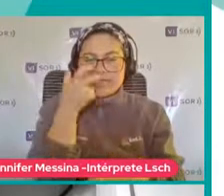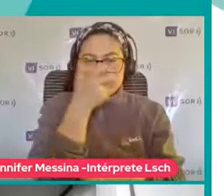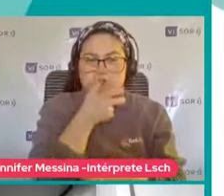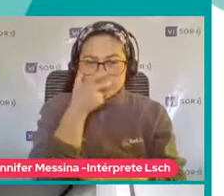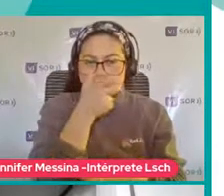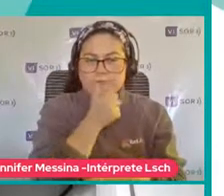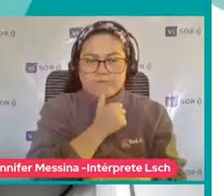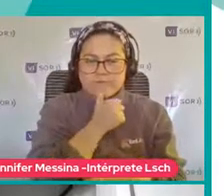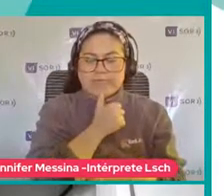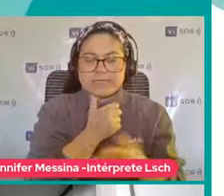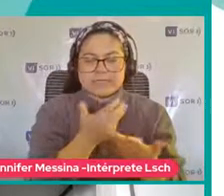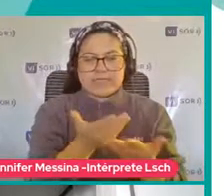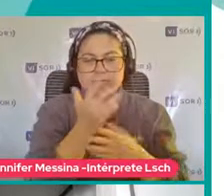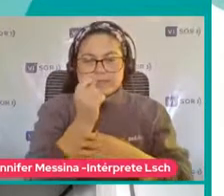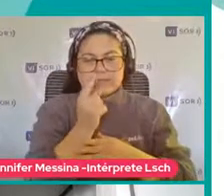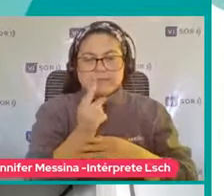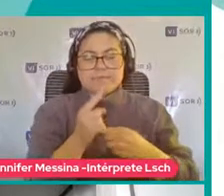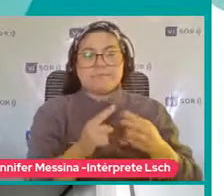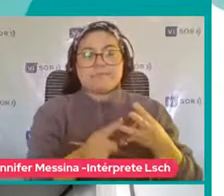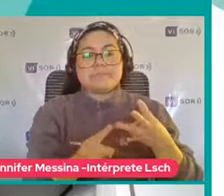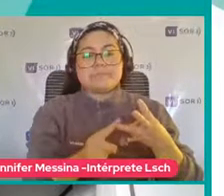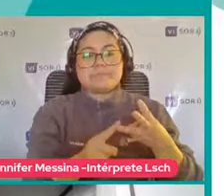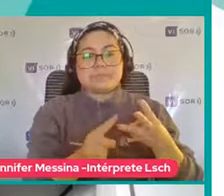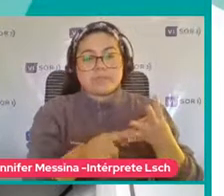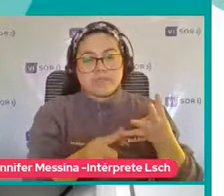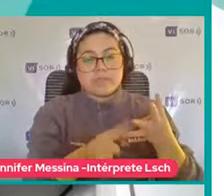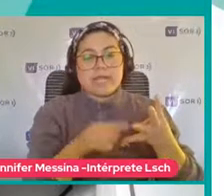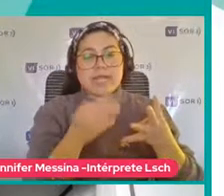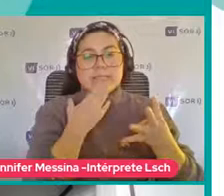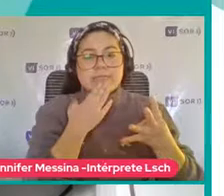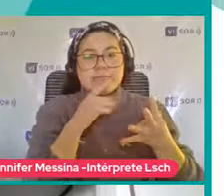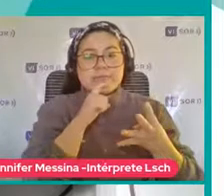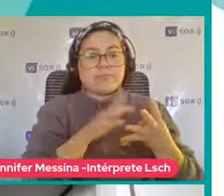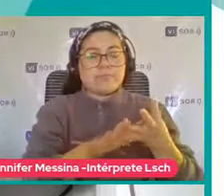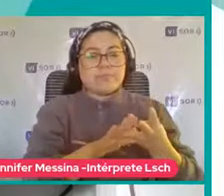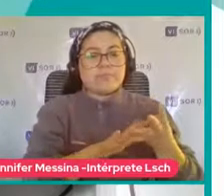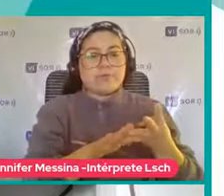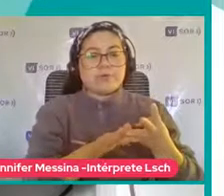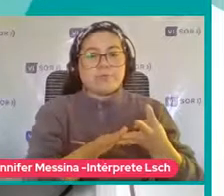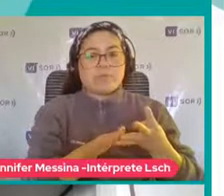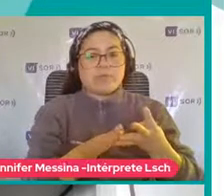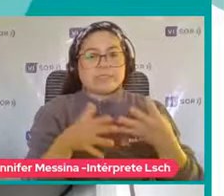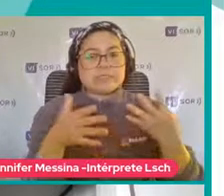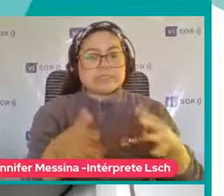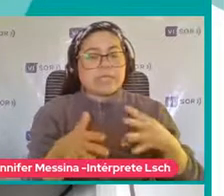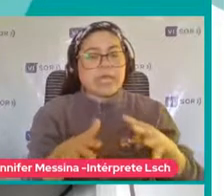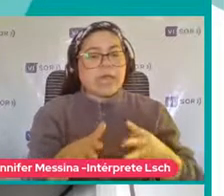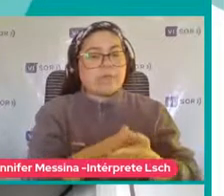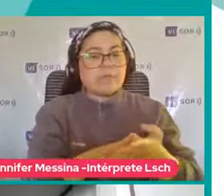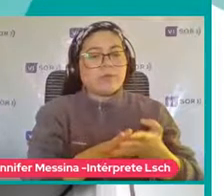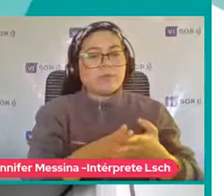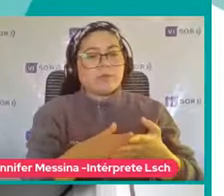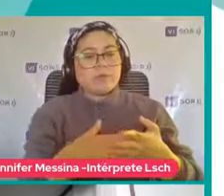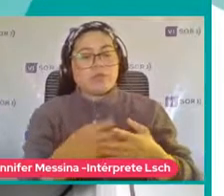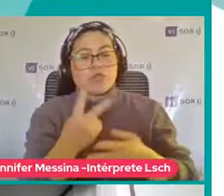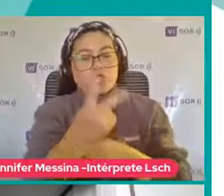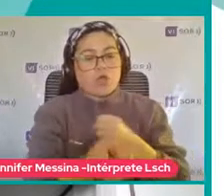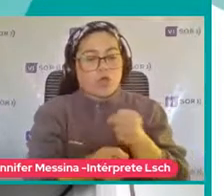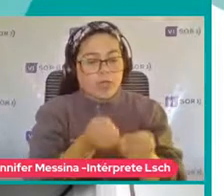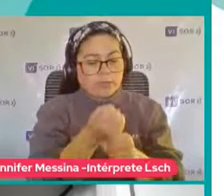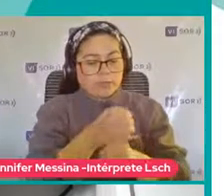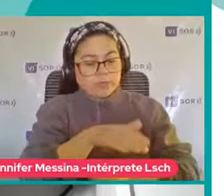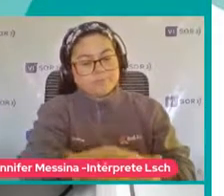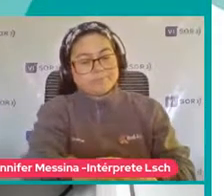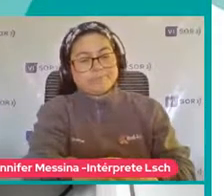Y las niñas También hay ausencia De frases Espontáneas De dos o más Palabras Cuando ya Nosotros Pensamos Que a los dos años El niño